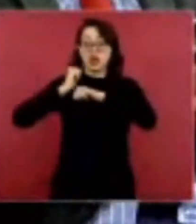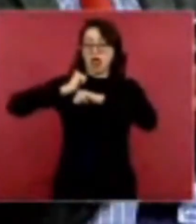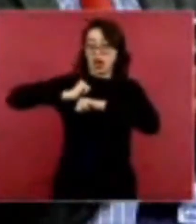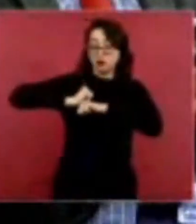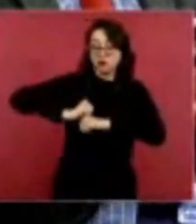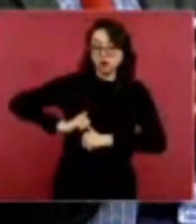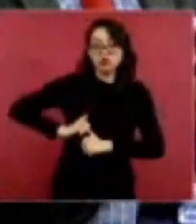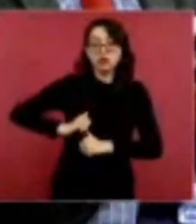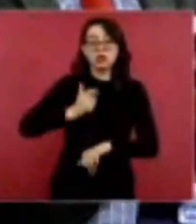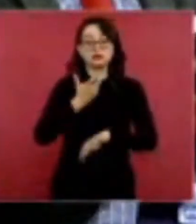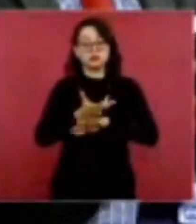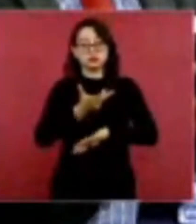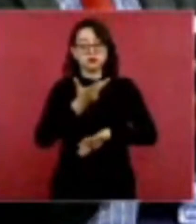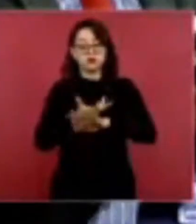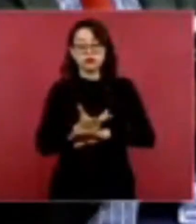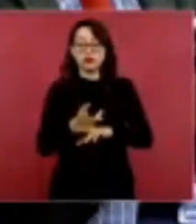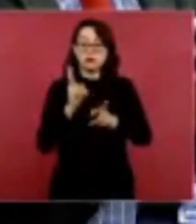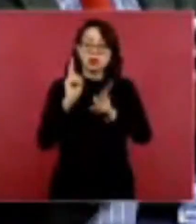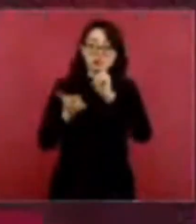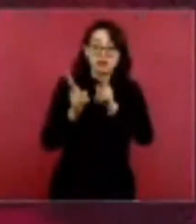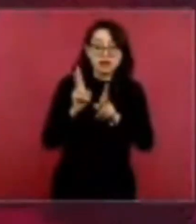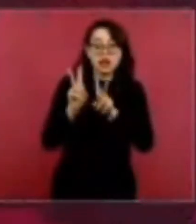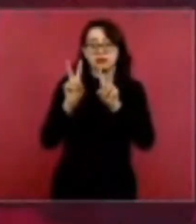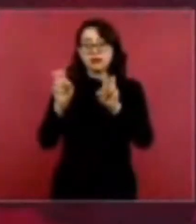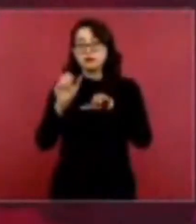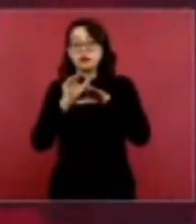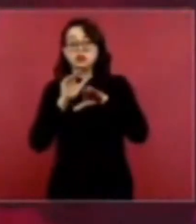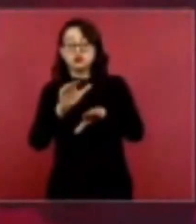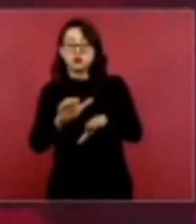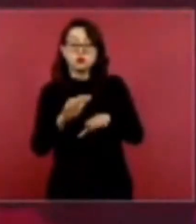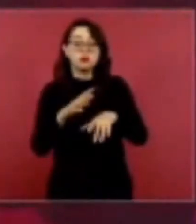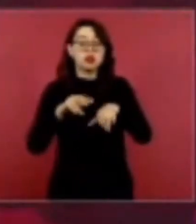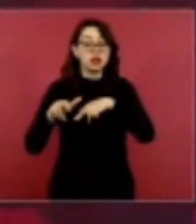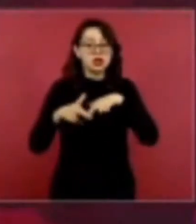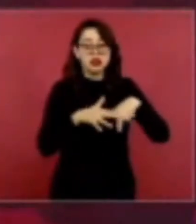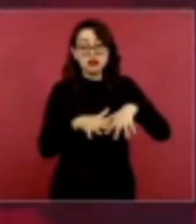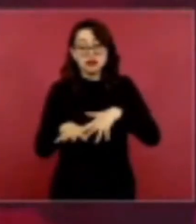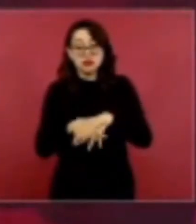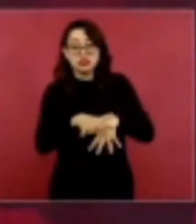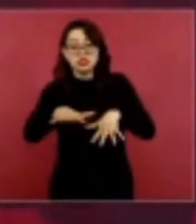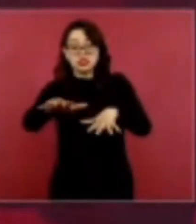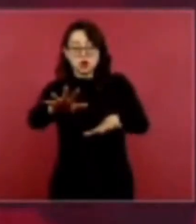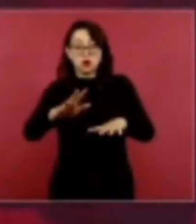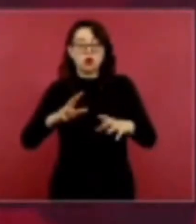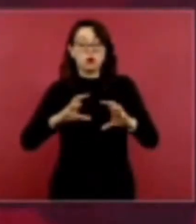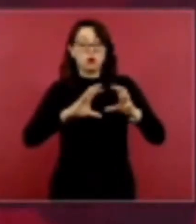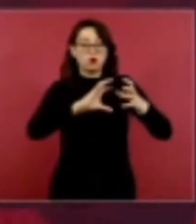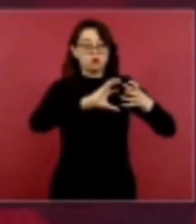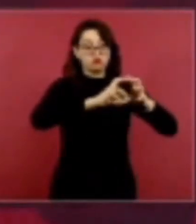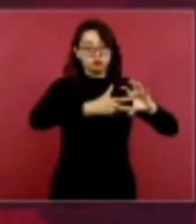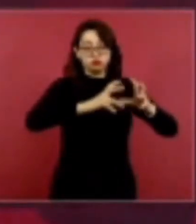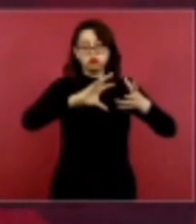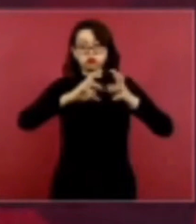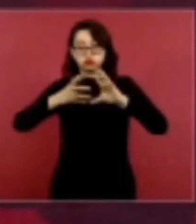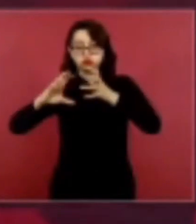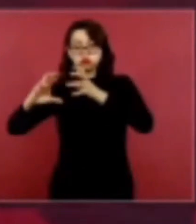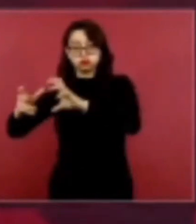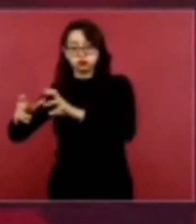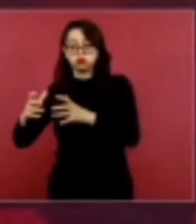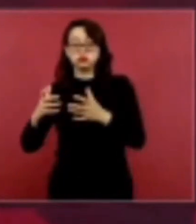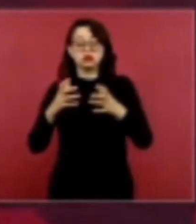hostilidades, sobre el… Sí, el gobierno de Estados Unidos, el presidente Biden, ha